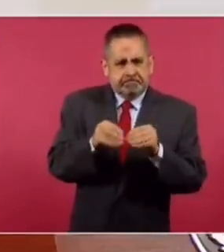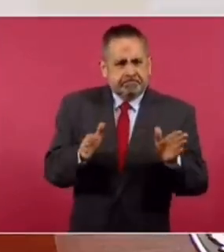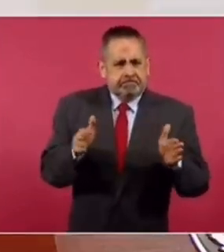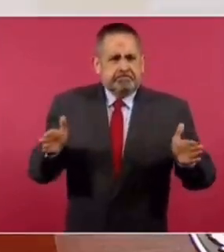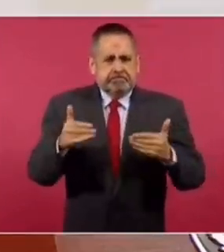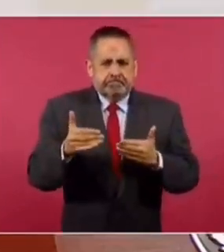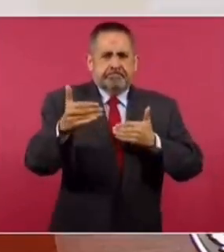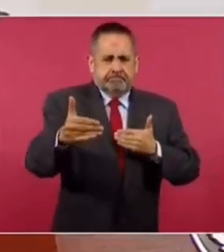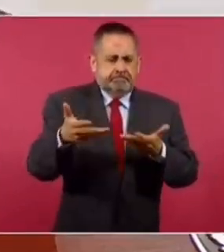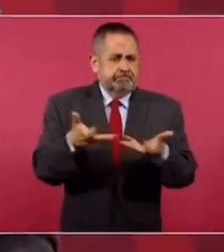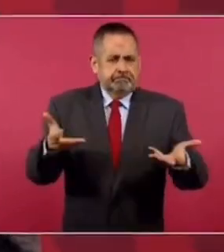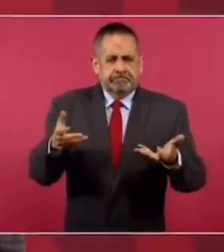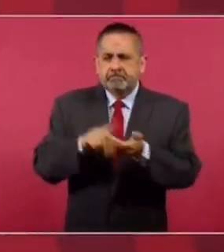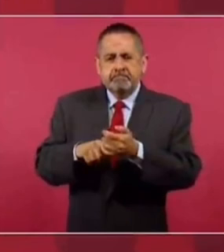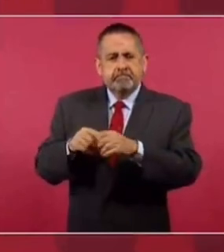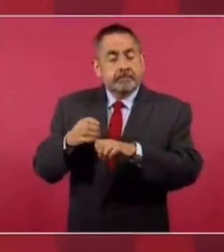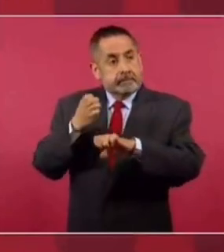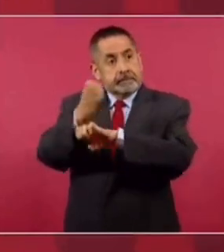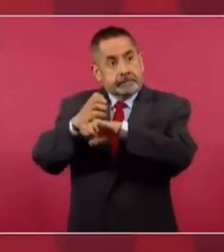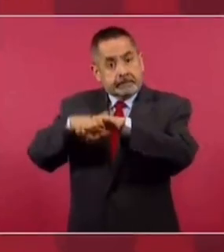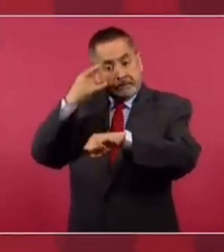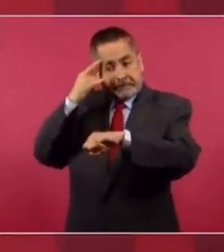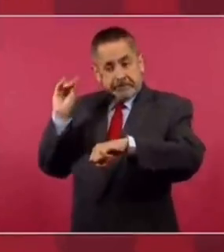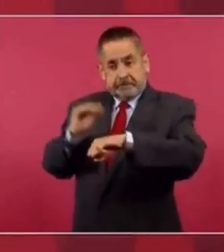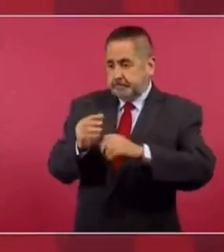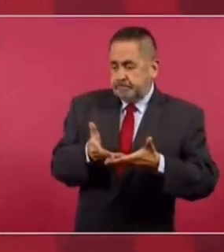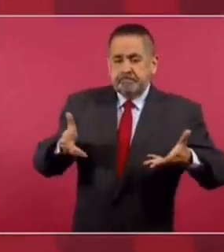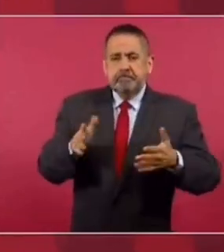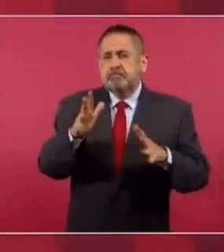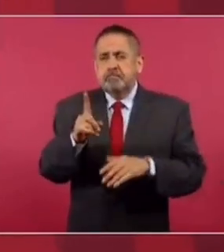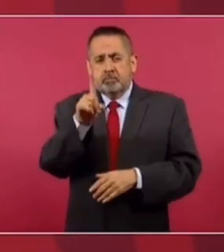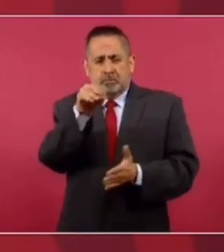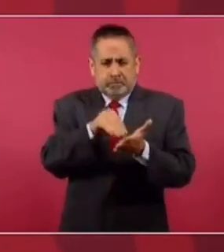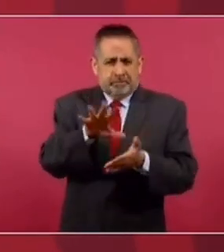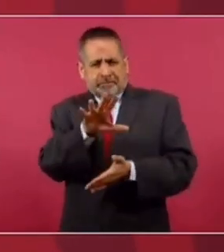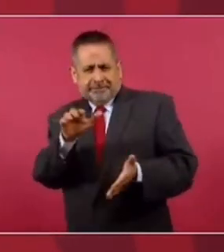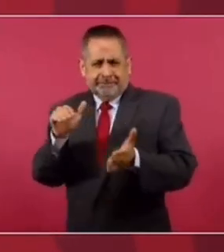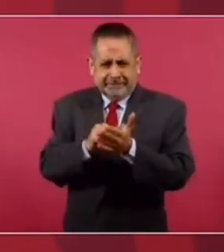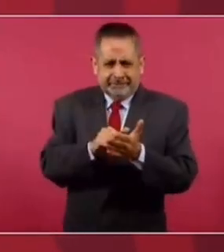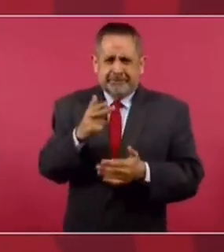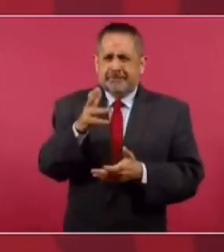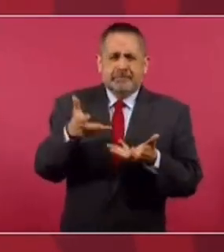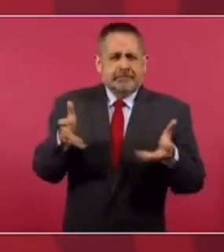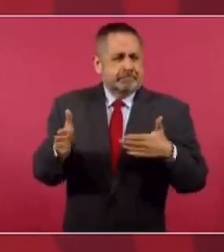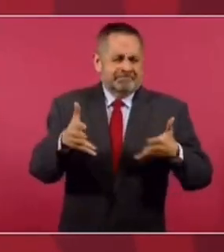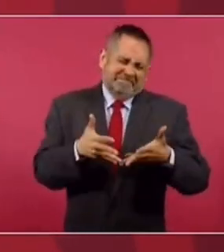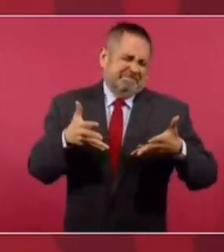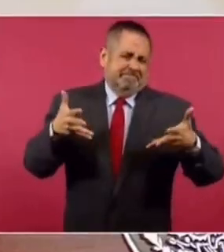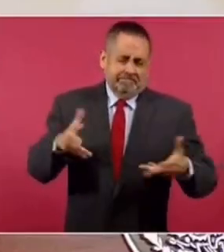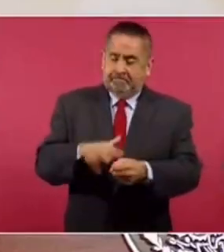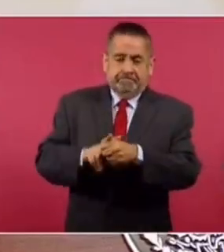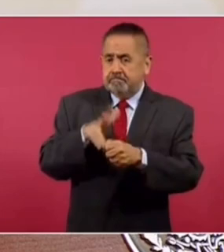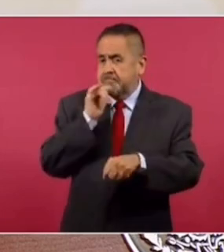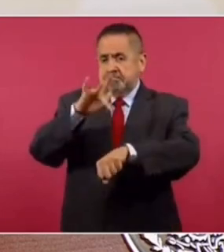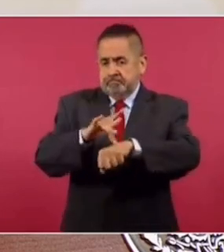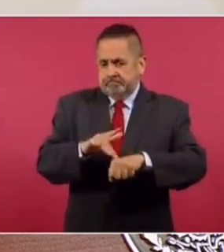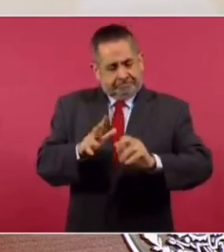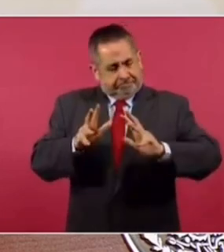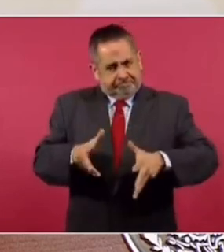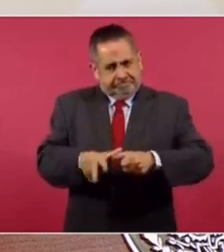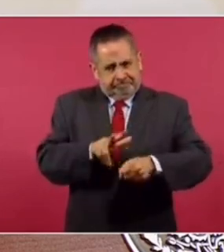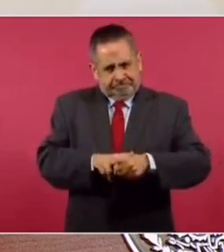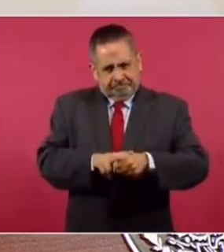reservas estatales de Campeche. Y va a ser una reserva como de un millón 500 mil hectáreas. Apúntele bien. Reserva natural, protegida.